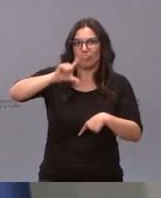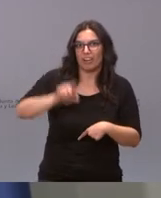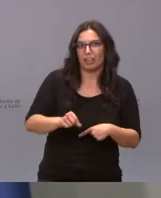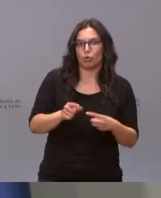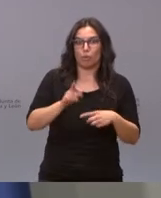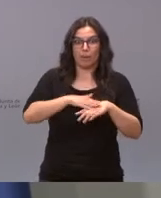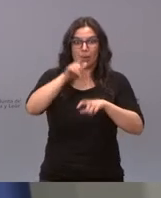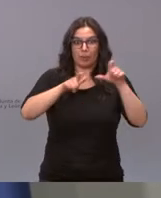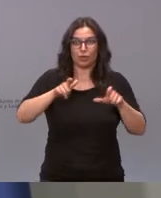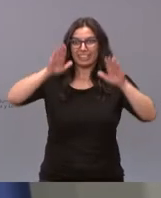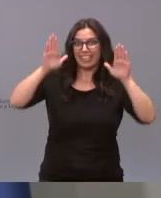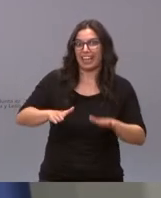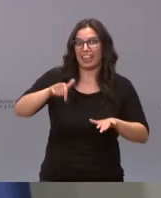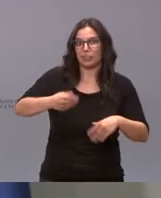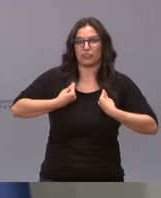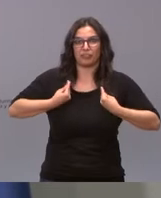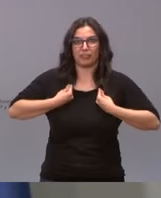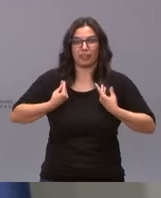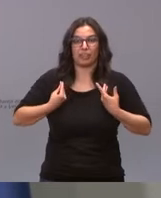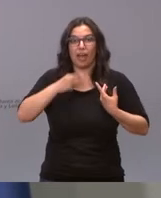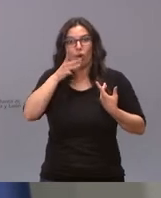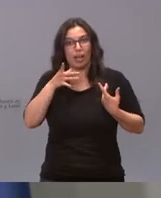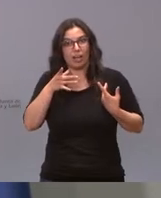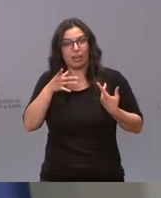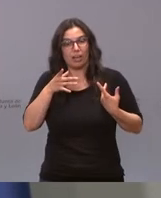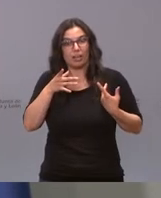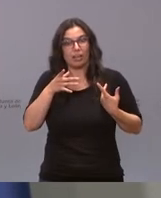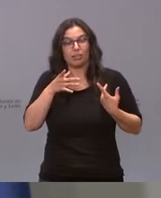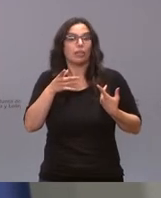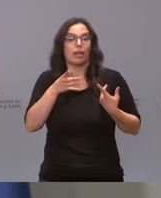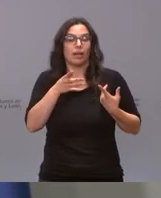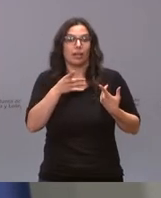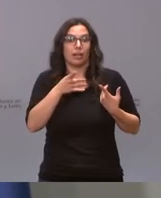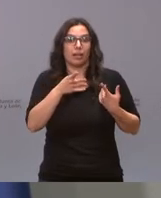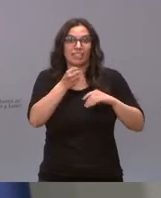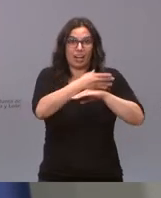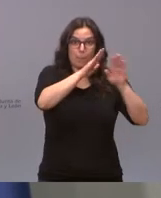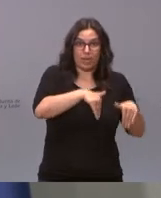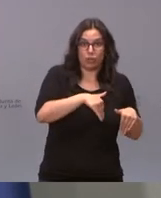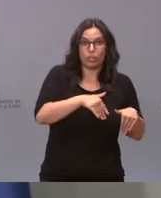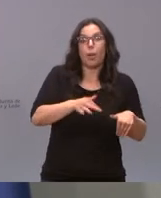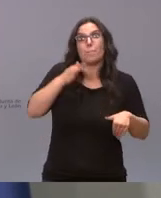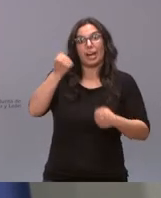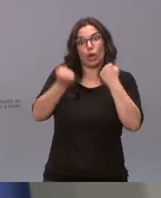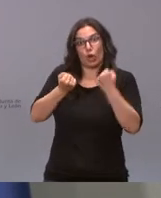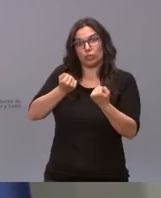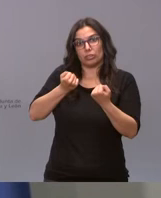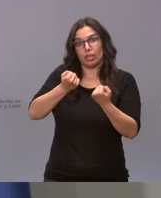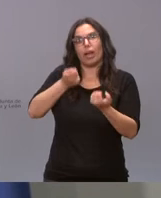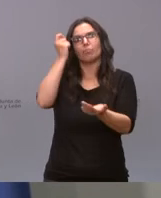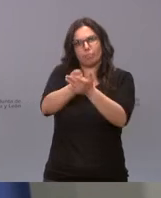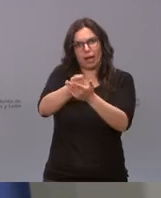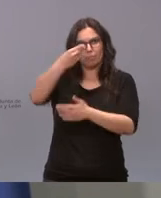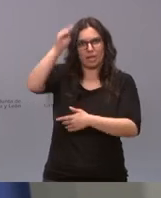permitir que la gente siga residiendo en nuestra comunidad y ahora no no es que te quitan el tren de madrugadores es que además si vas en coche ahora también te calzo otros